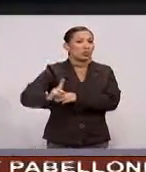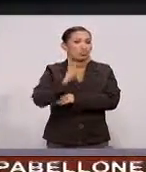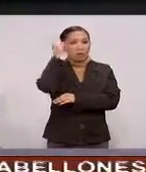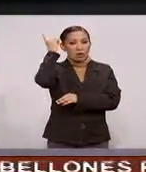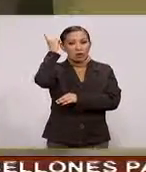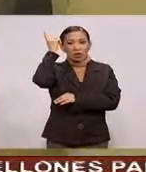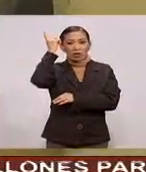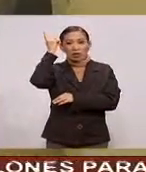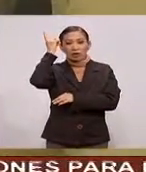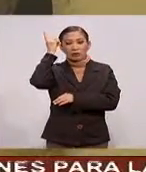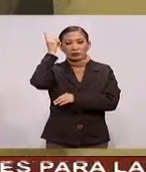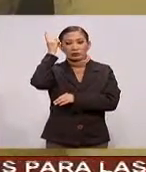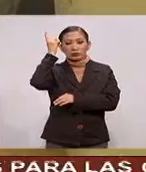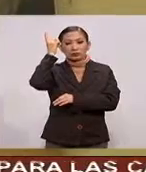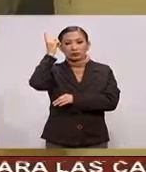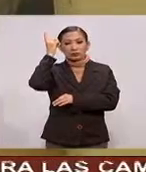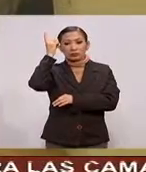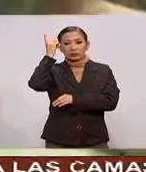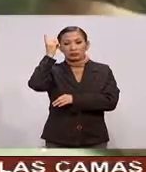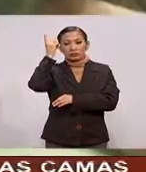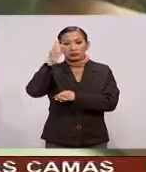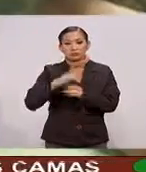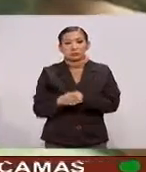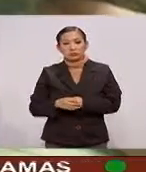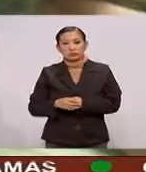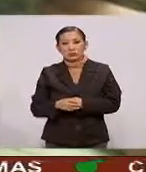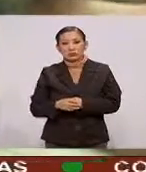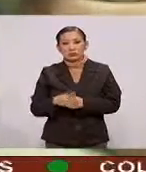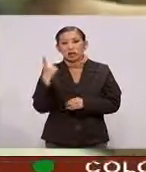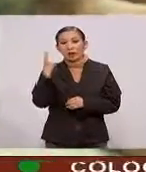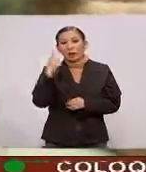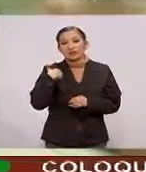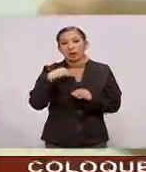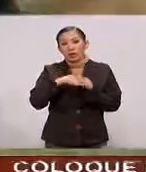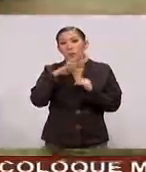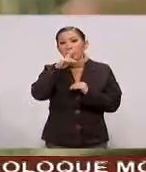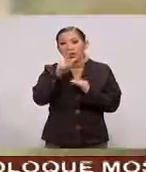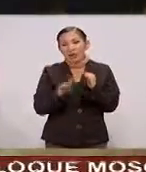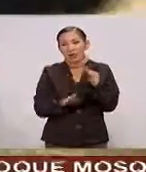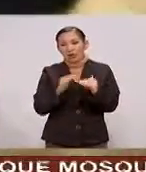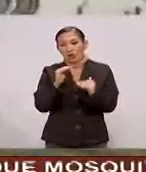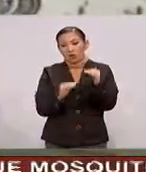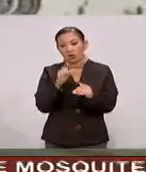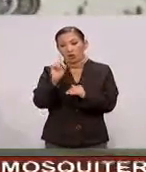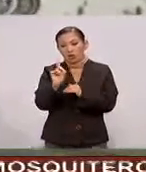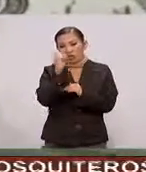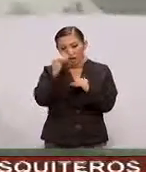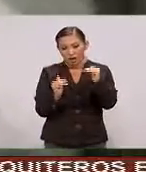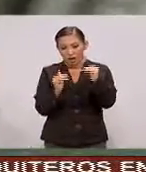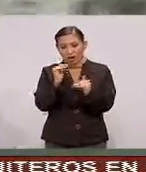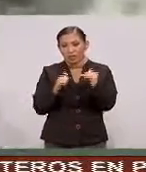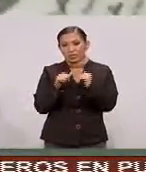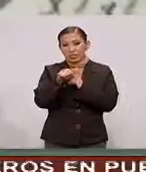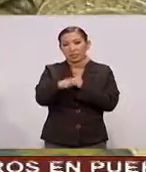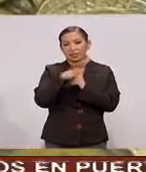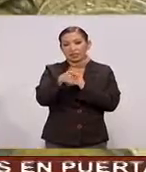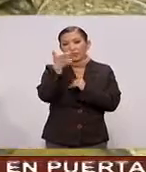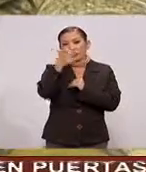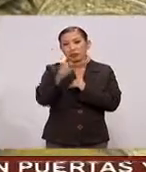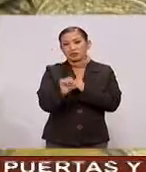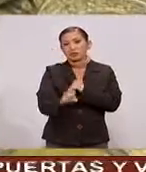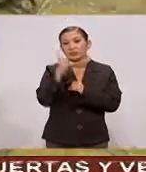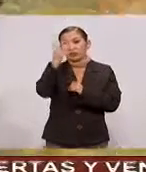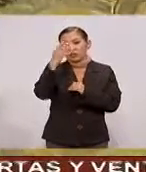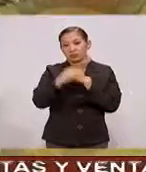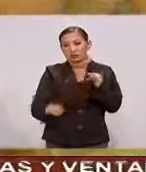El dólar Tuvo una Quiero decir El peso Tuvo una mejoría Frente al dólar Cerró en 17 pesos Con